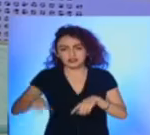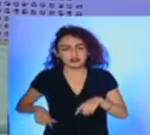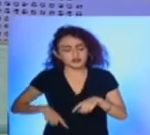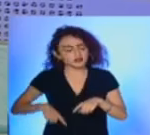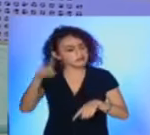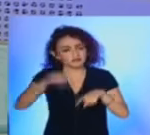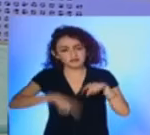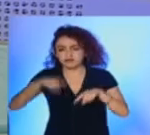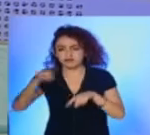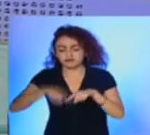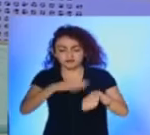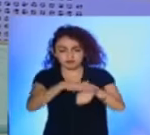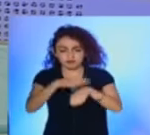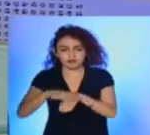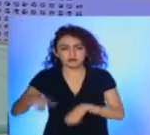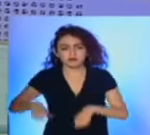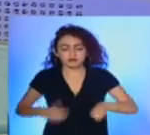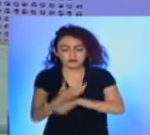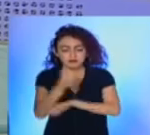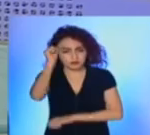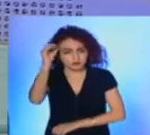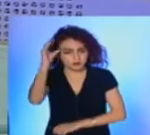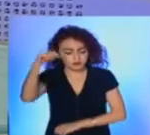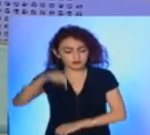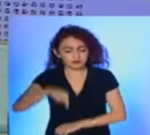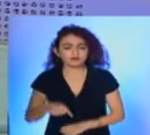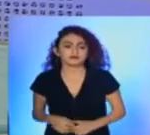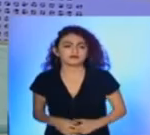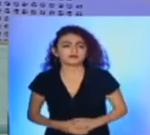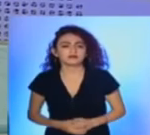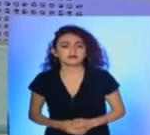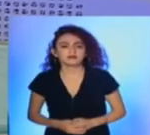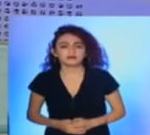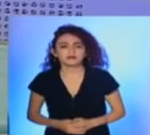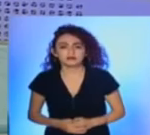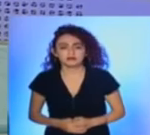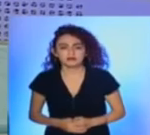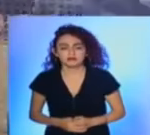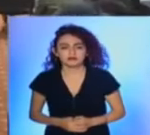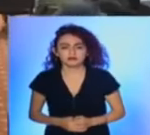de corrupción fue llamado del gobernador del estado, Silvanorio Lesconejo.